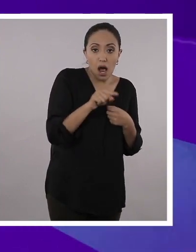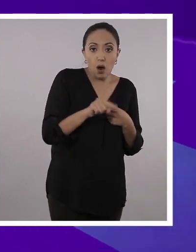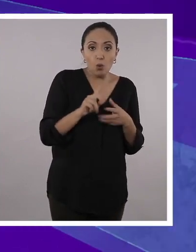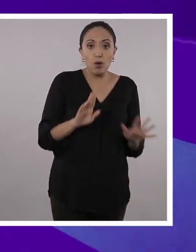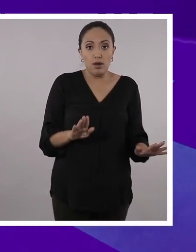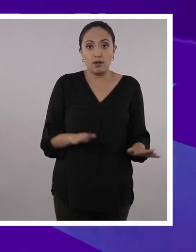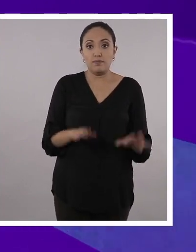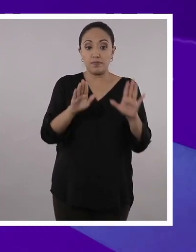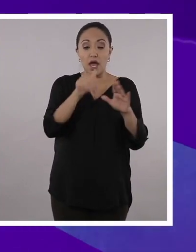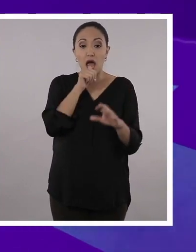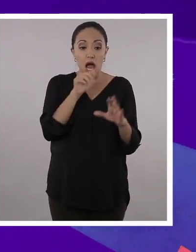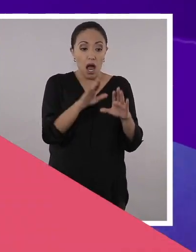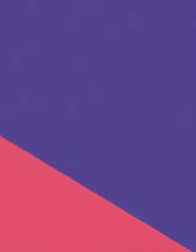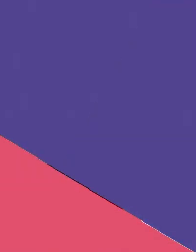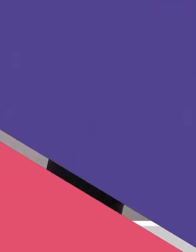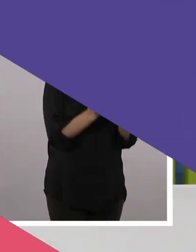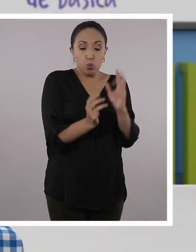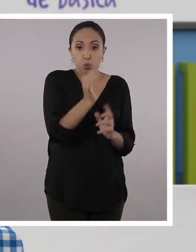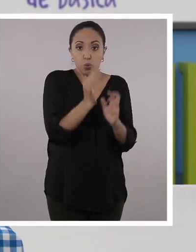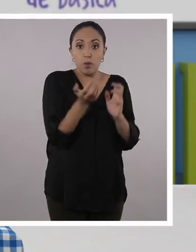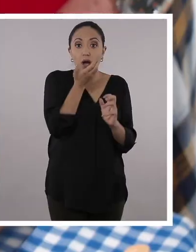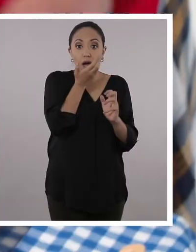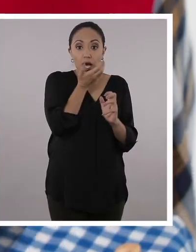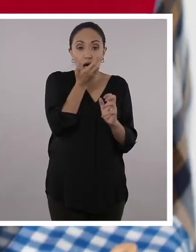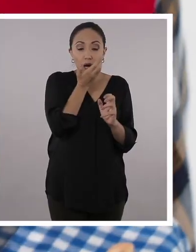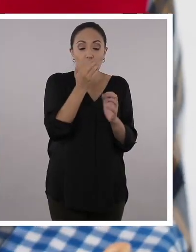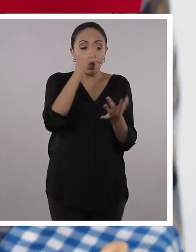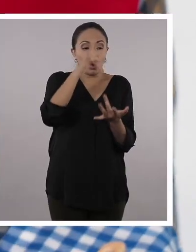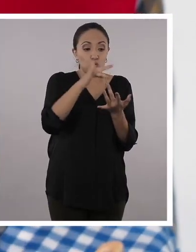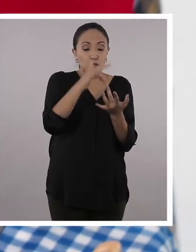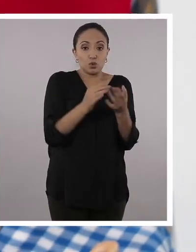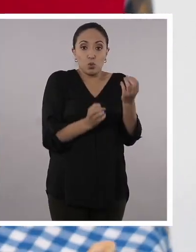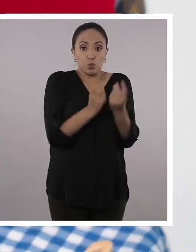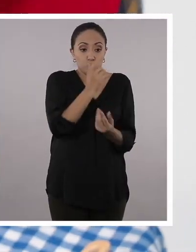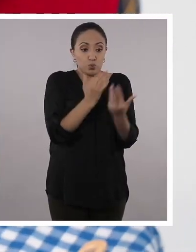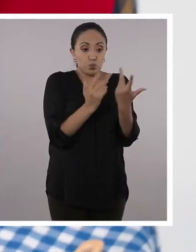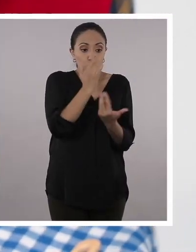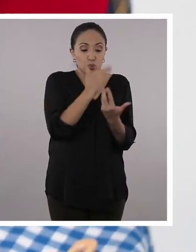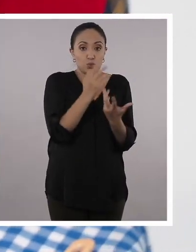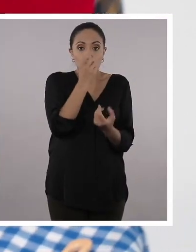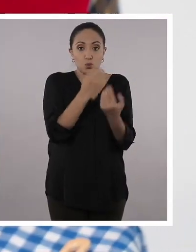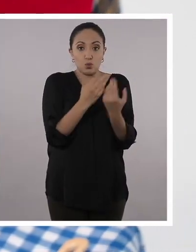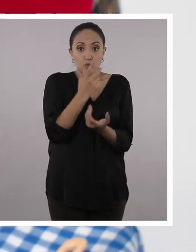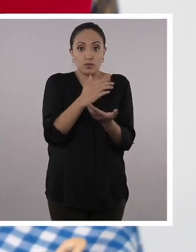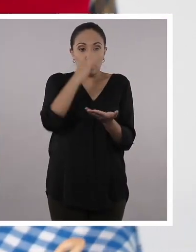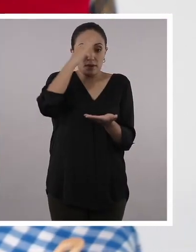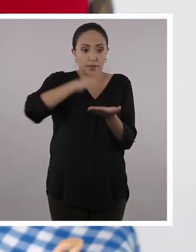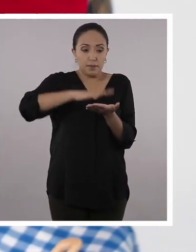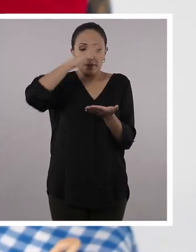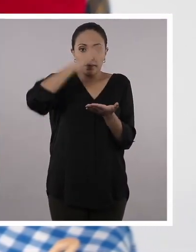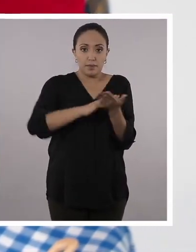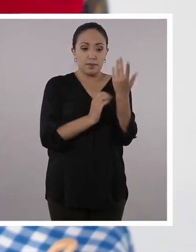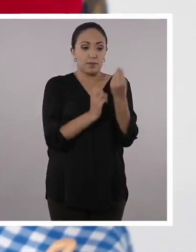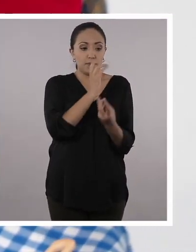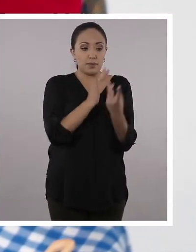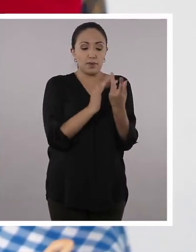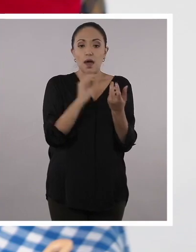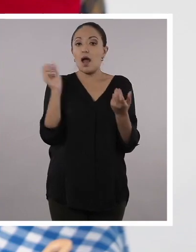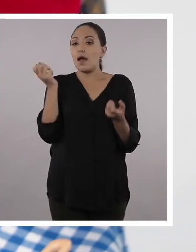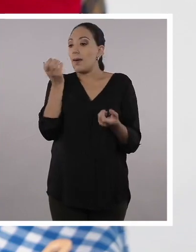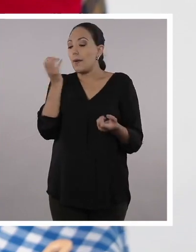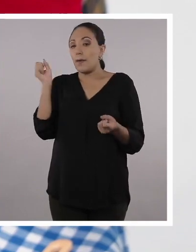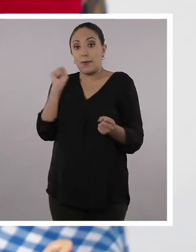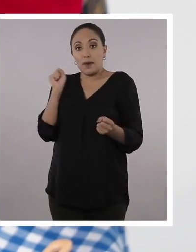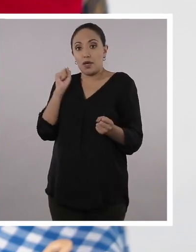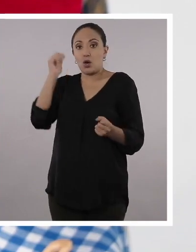este caso tenemos un líquido, el agua. El agua se calienta en contacto con la superficie y va a ascender, mientras que el agua fría